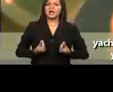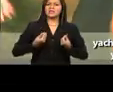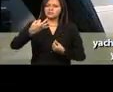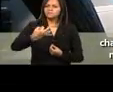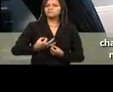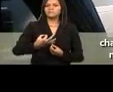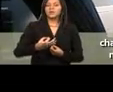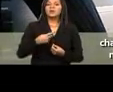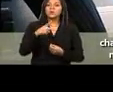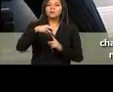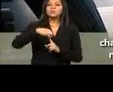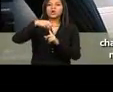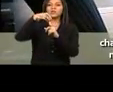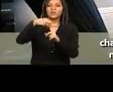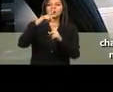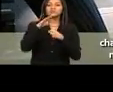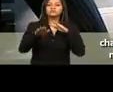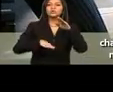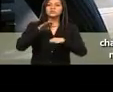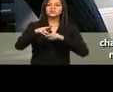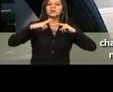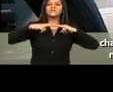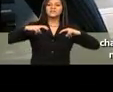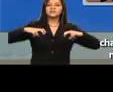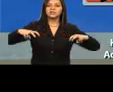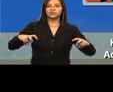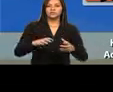excelencia, dando prioridad a los procesos de investigación.